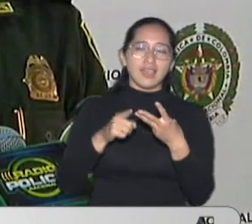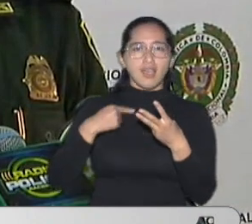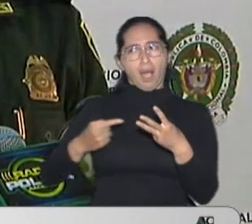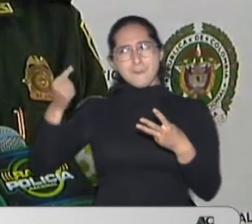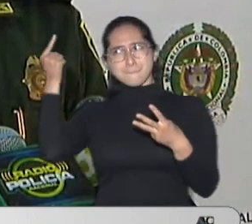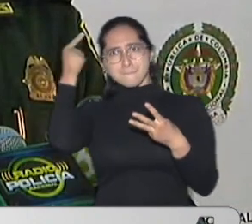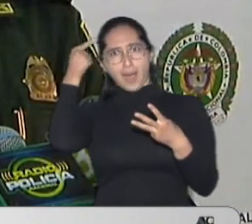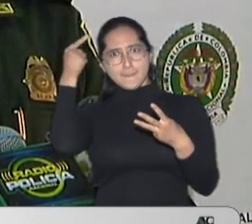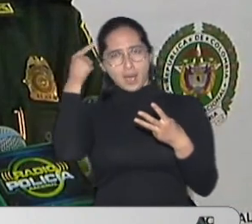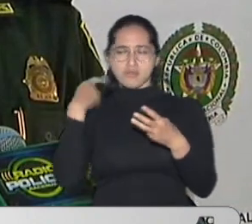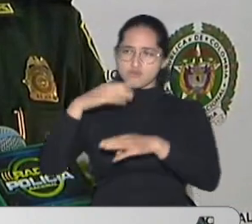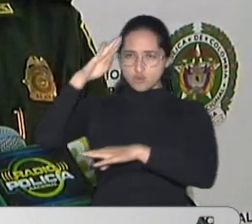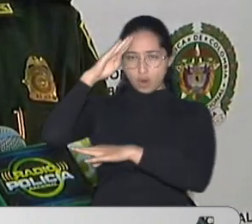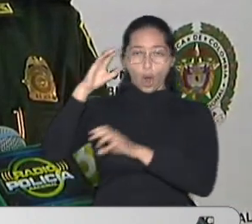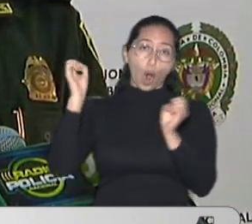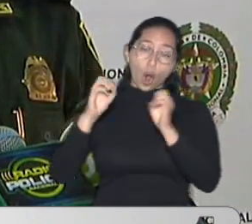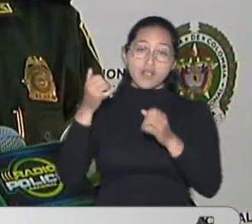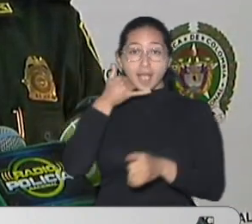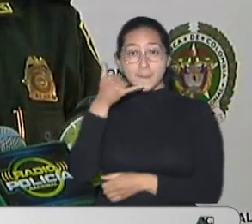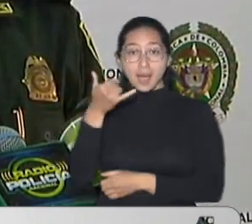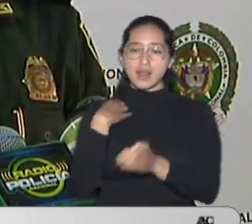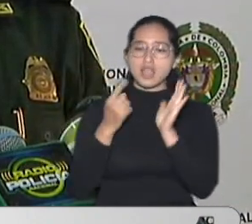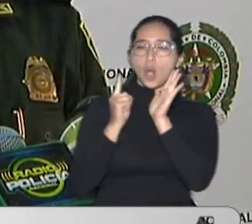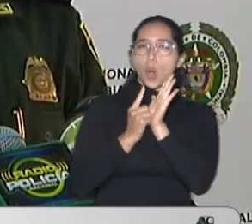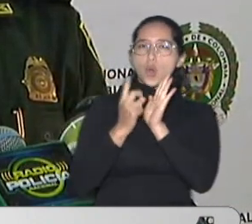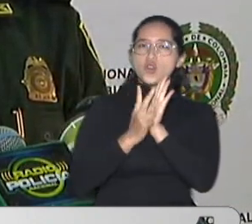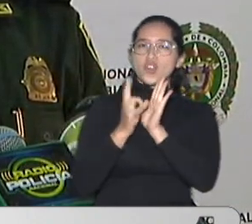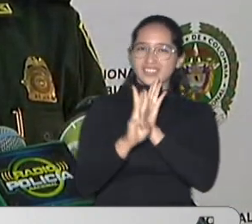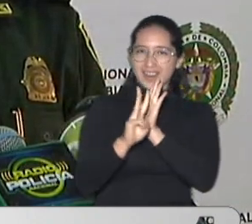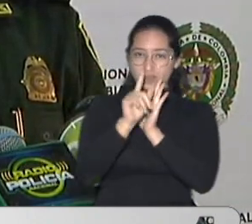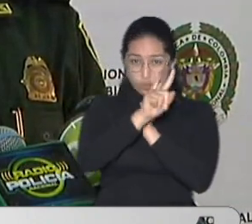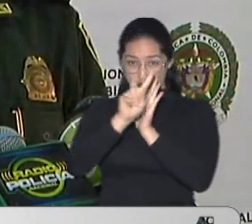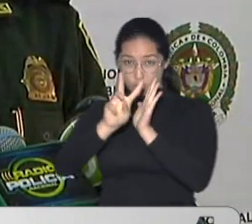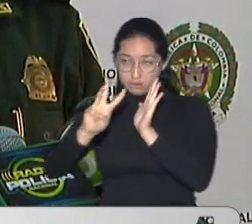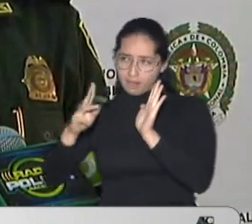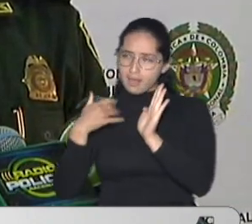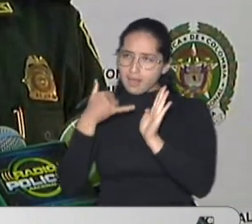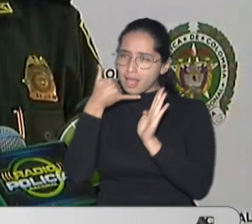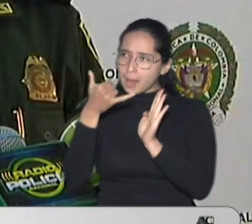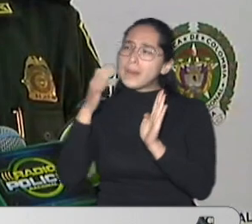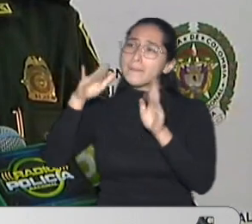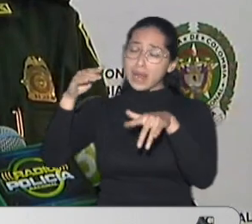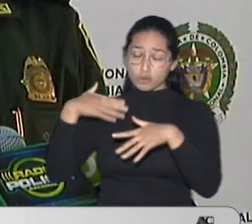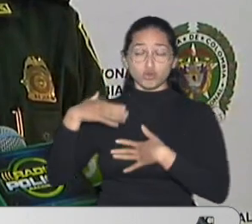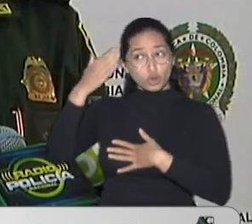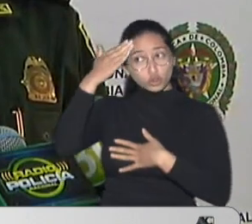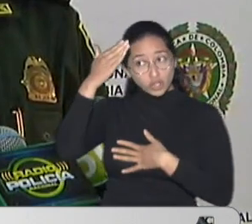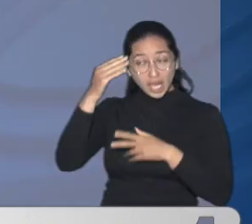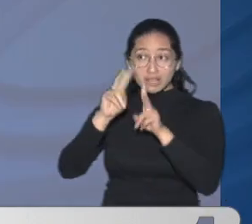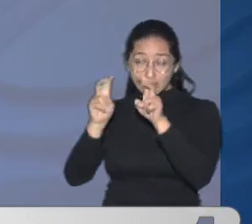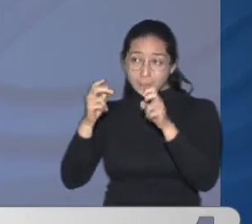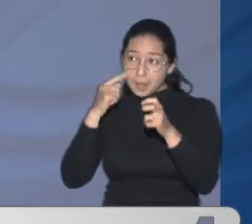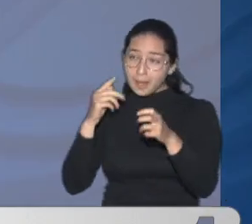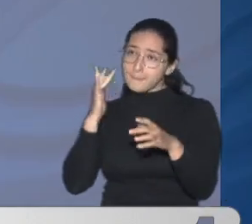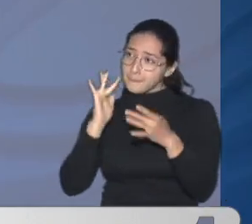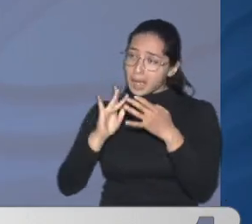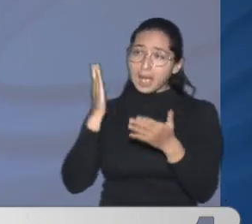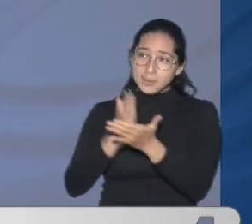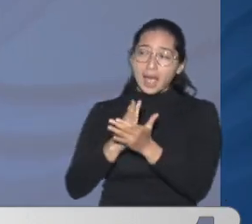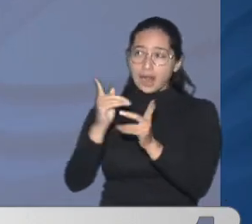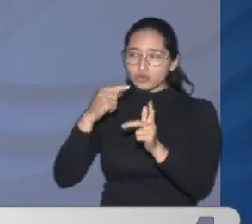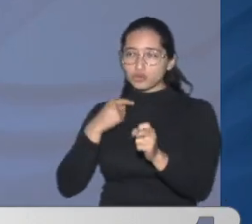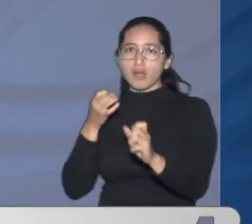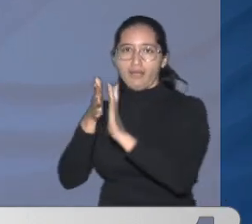O por el 123 Para que les den Mayor información Sobre cómo Reportar información Sobre estos casos El cuerpo Del